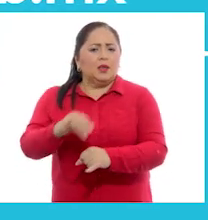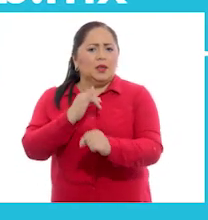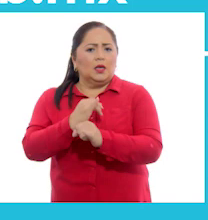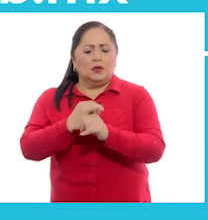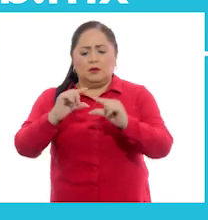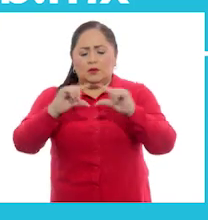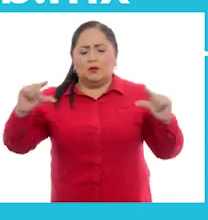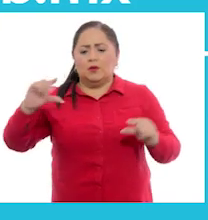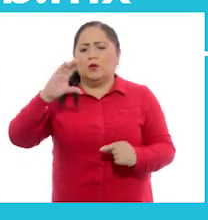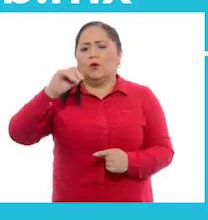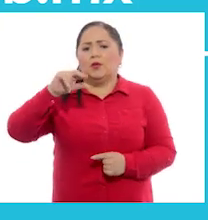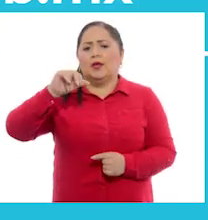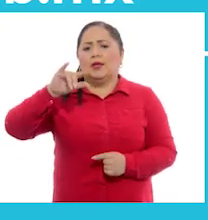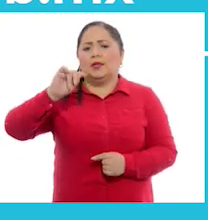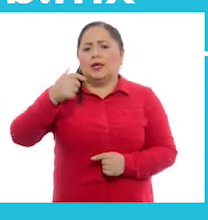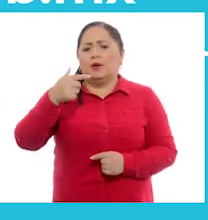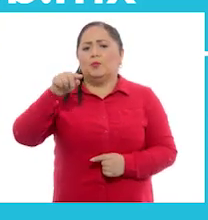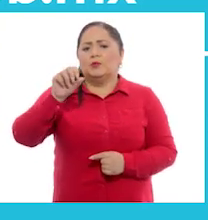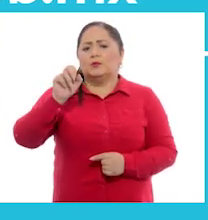los brazos lateralmente.